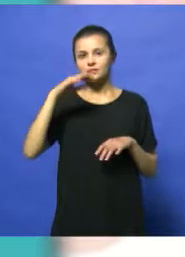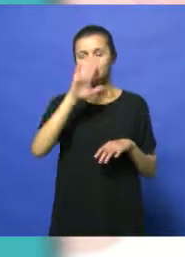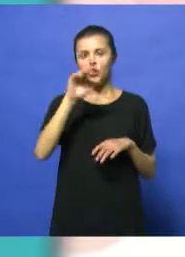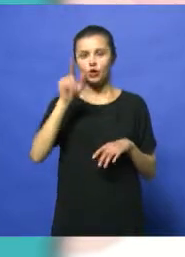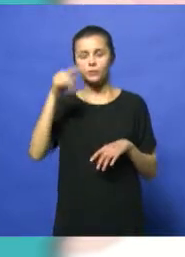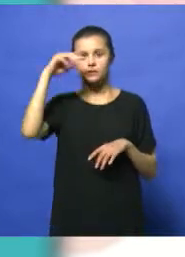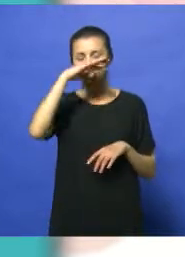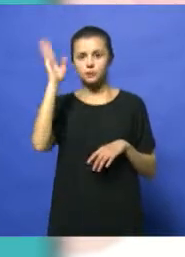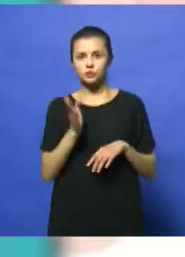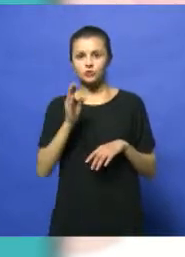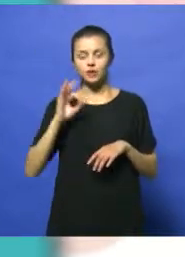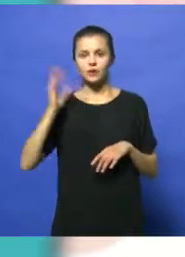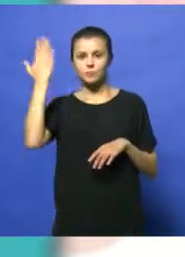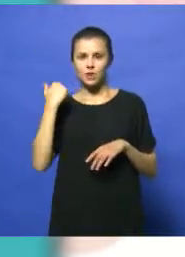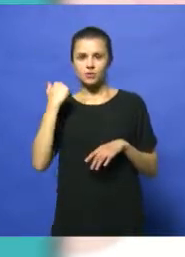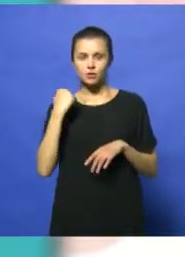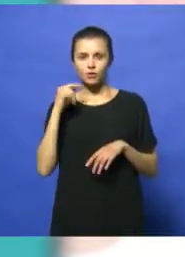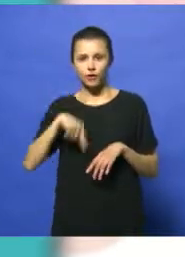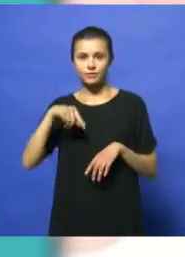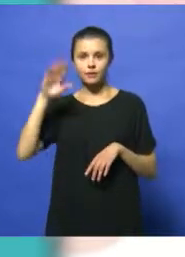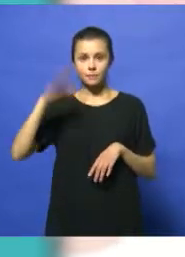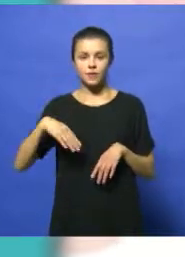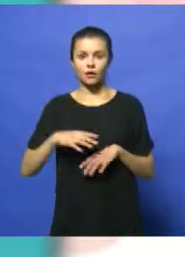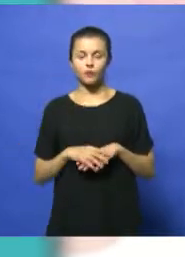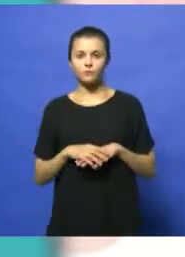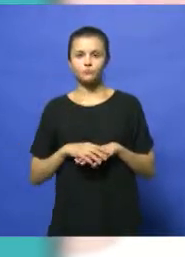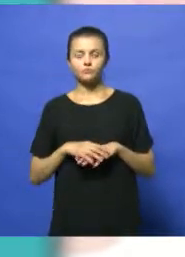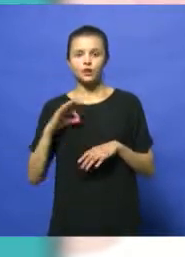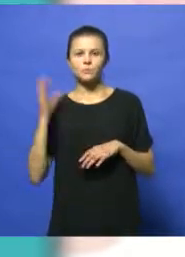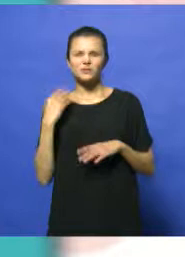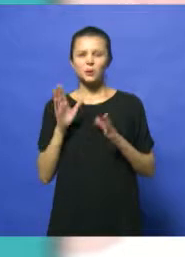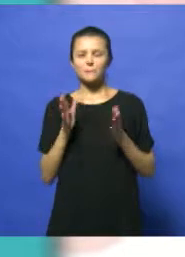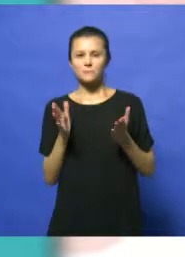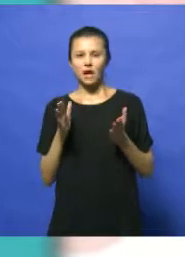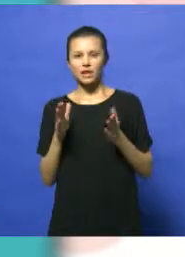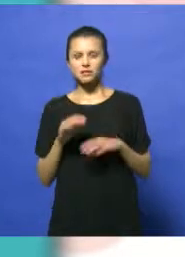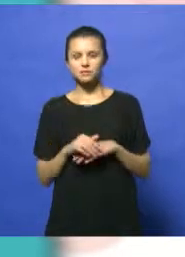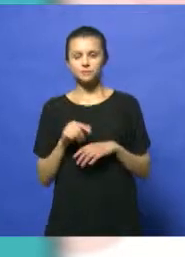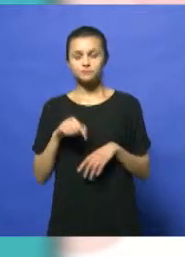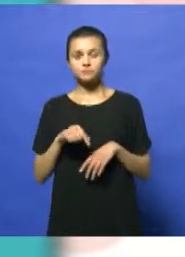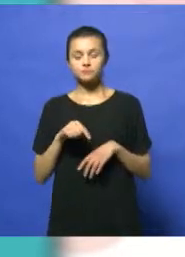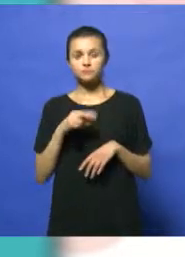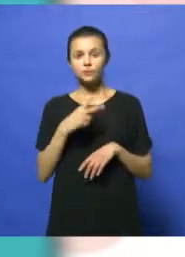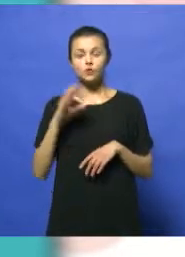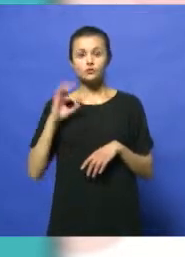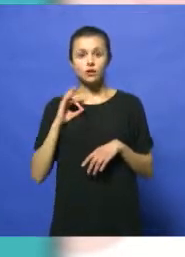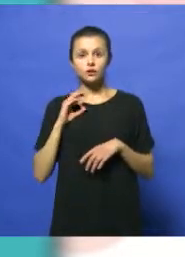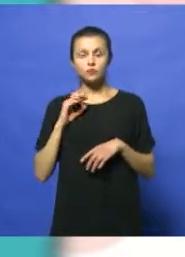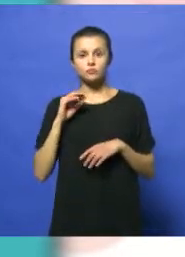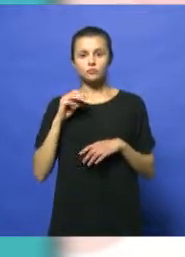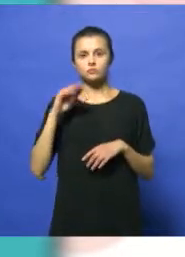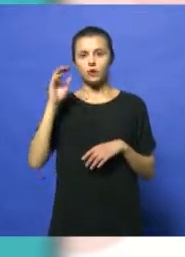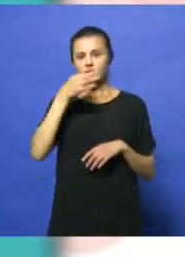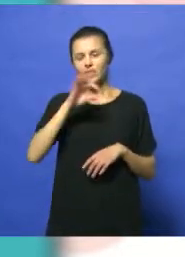% menos que el año pasado, que ya había bajado también en un promedio similar. En el acumulativo de los últimos dos años, la caída es importante.